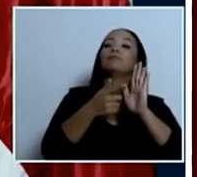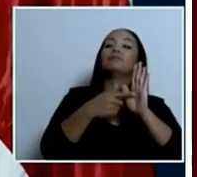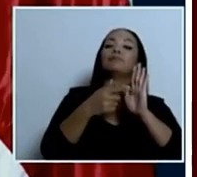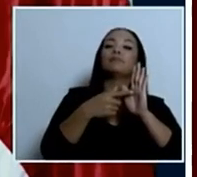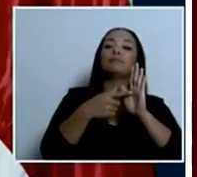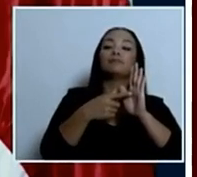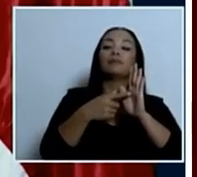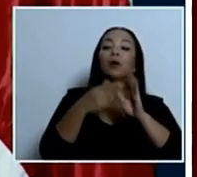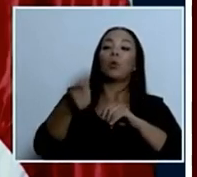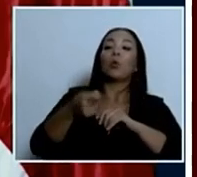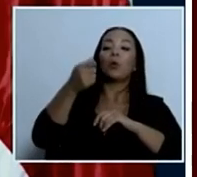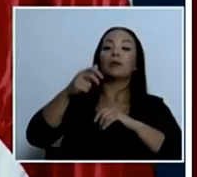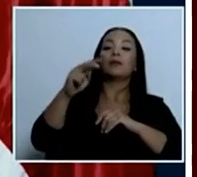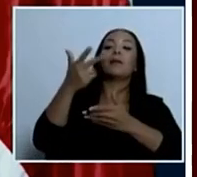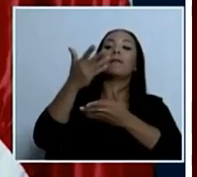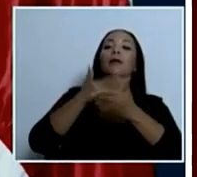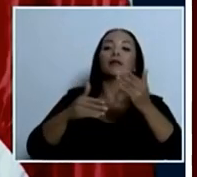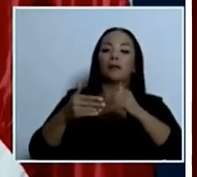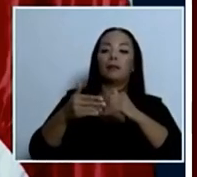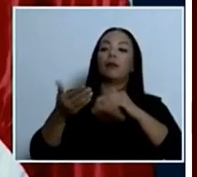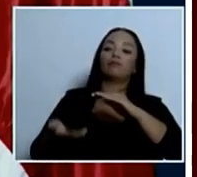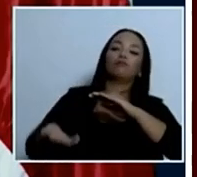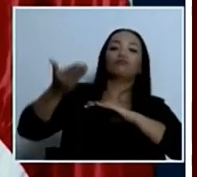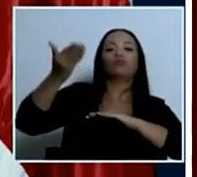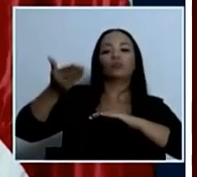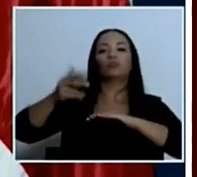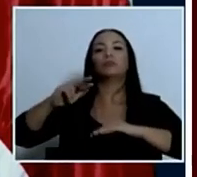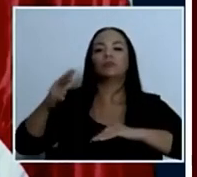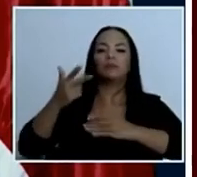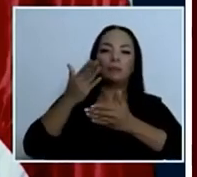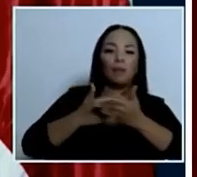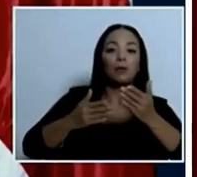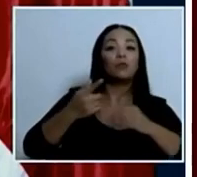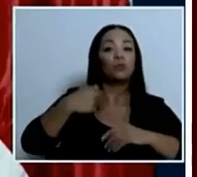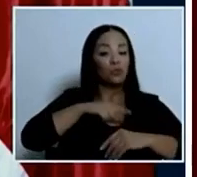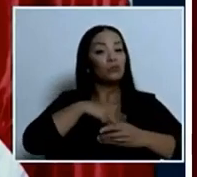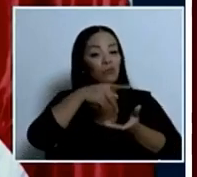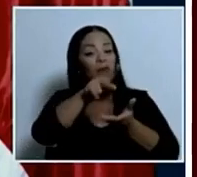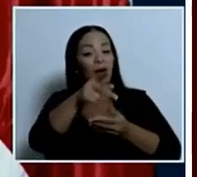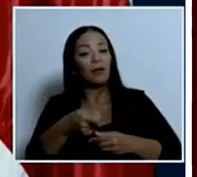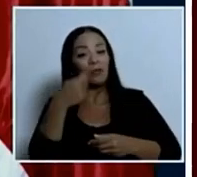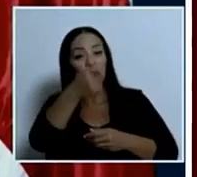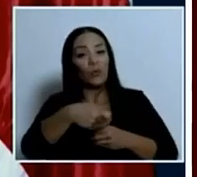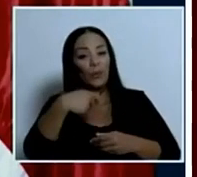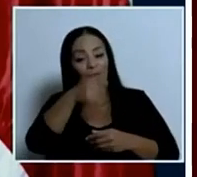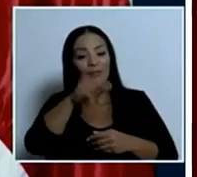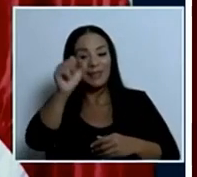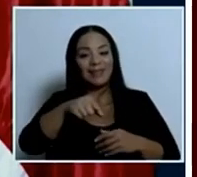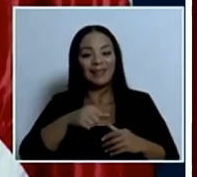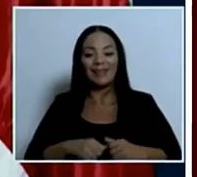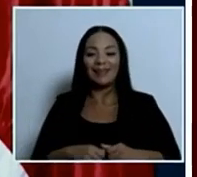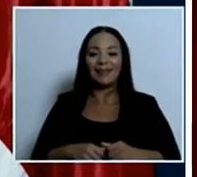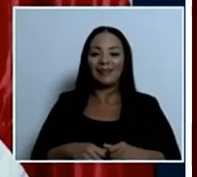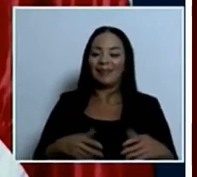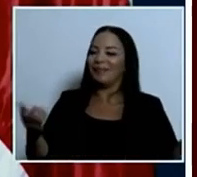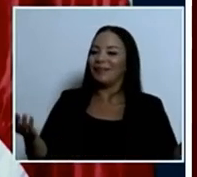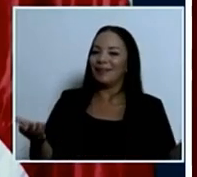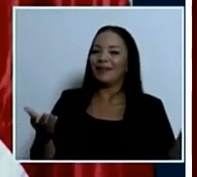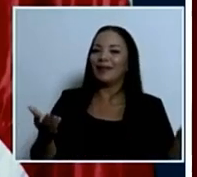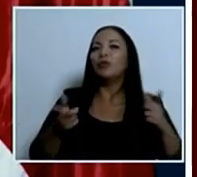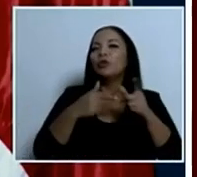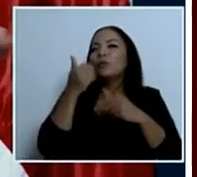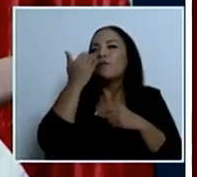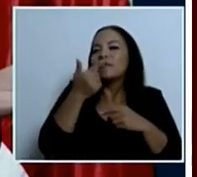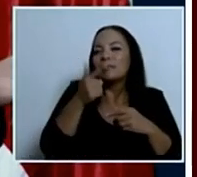tripartita casi que la triplicó y se la estamos pagando entonces es muy fácil decir si está quebrada